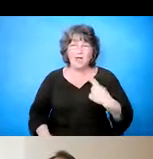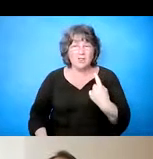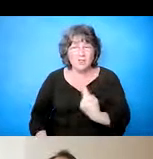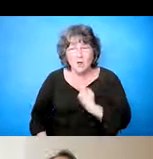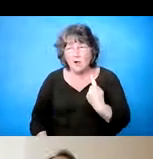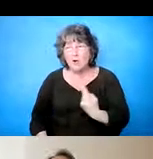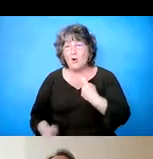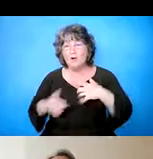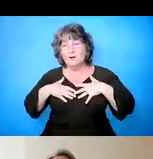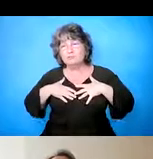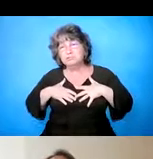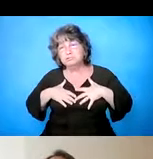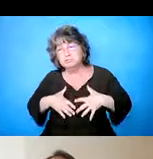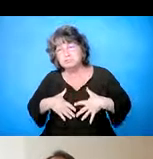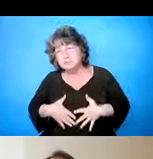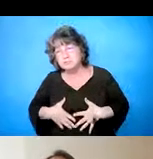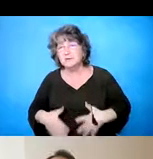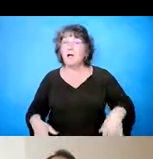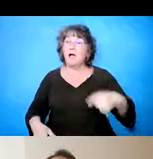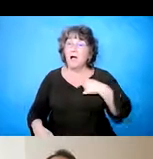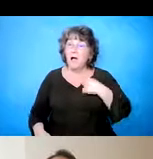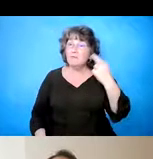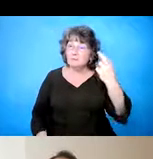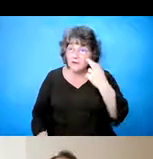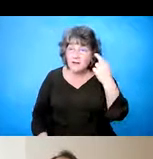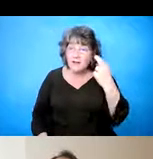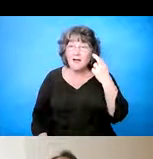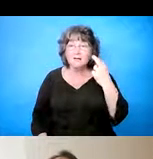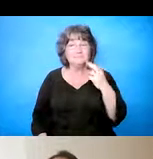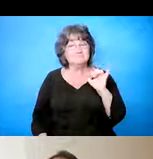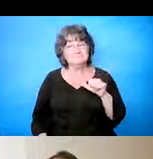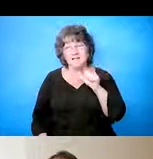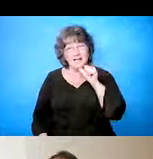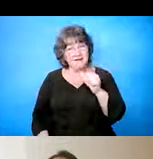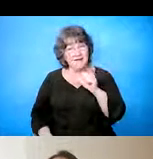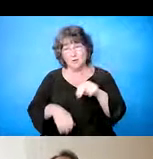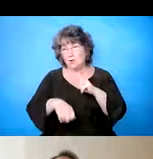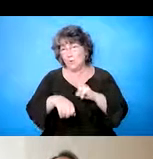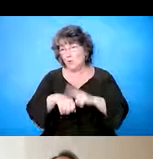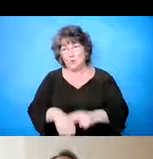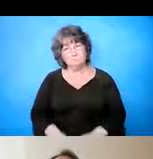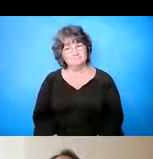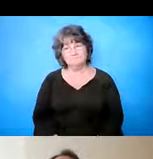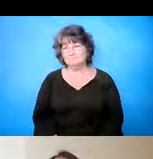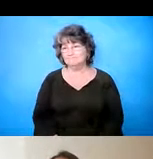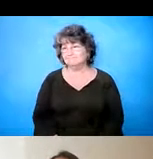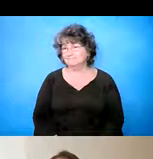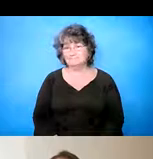eso me siente, me hace sentir sola y deprimida y me he dado cuenta que eso no es normal.